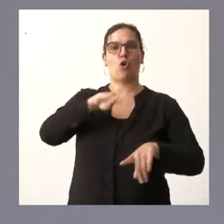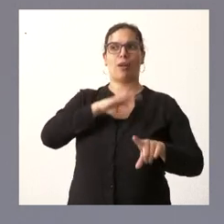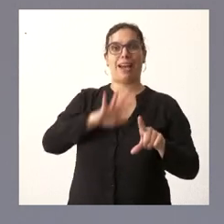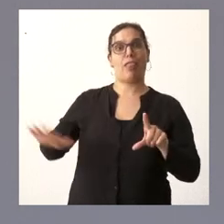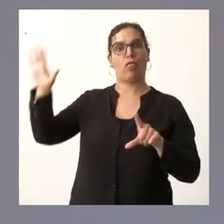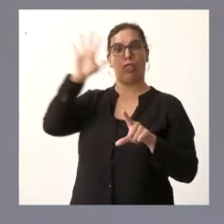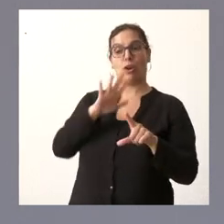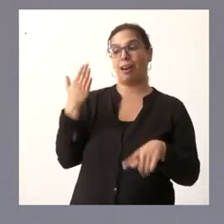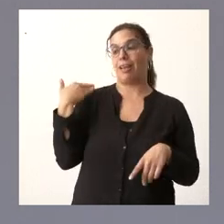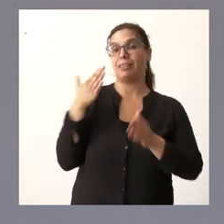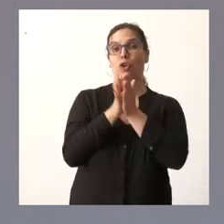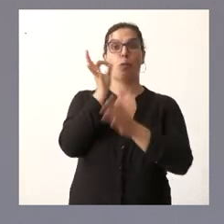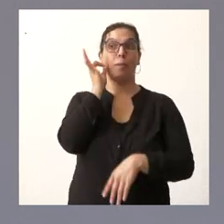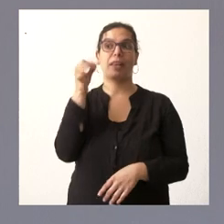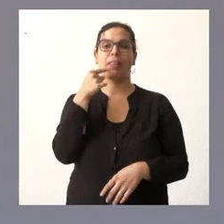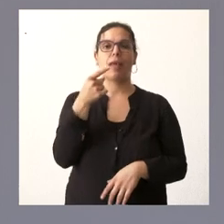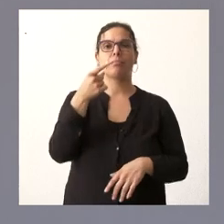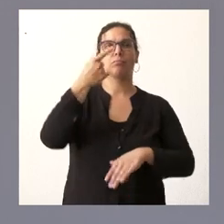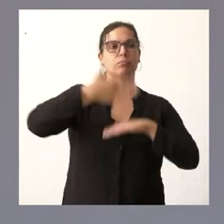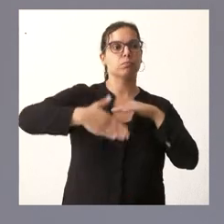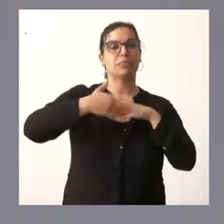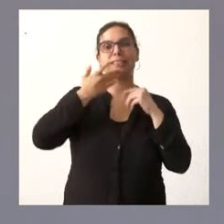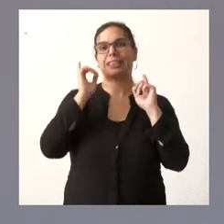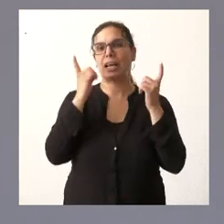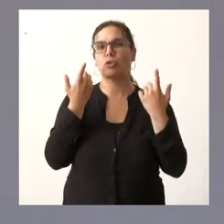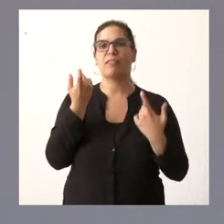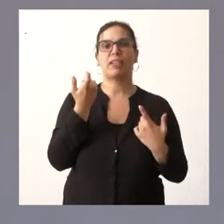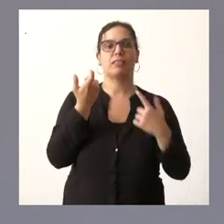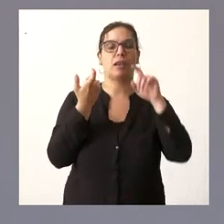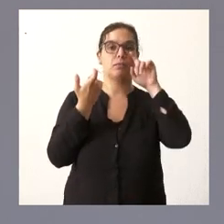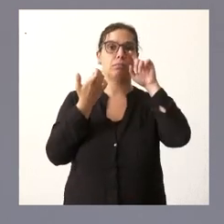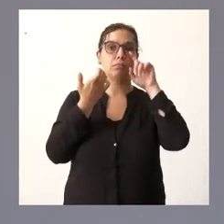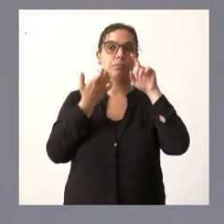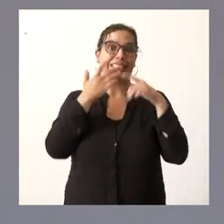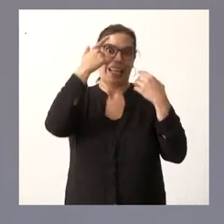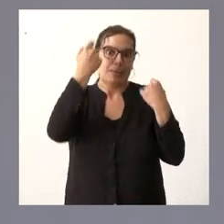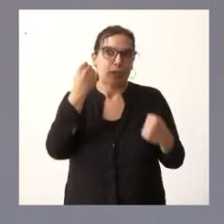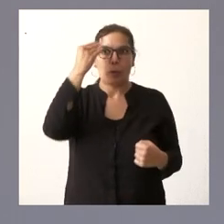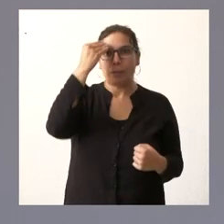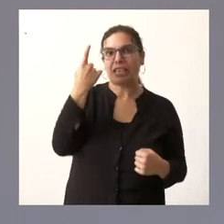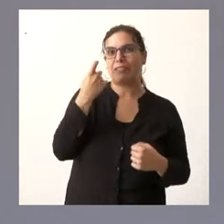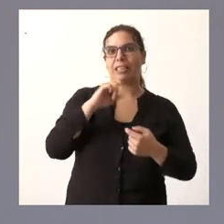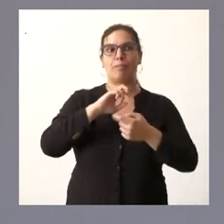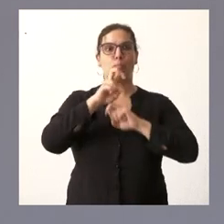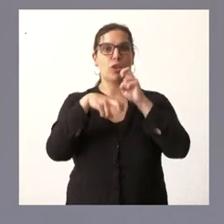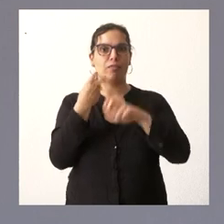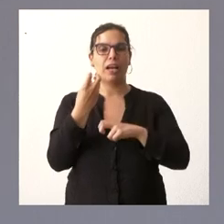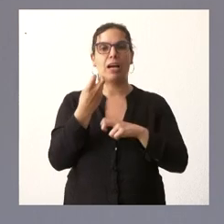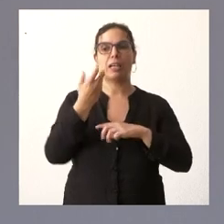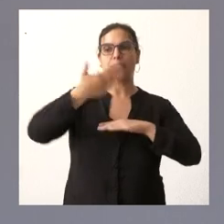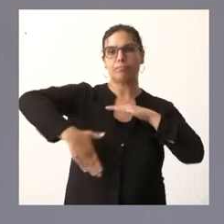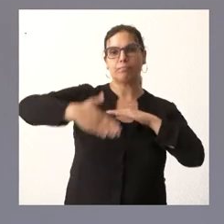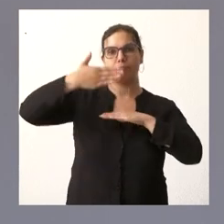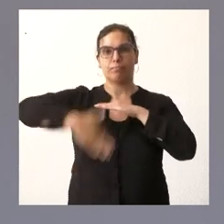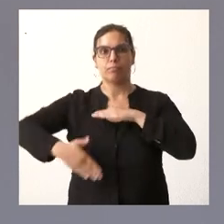su compañera de establecer si acaso se determina así por parte de los expertos alguna modificación en el rango de